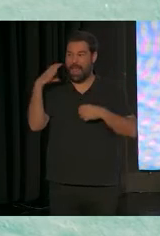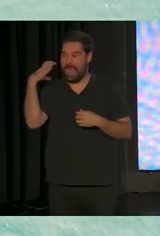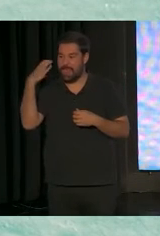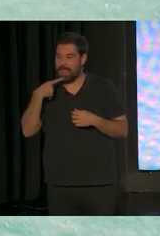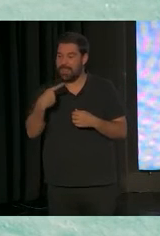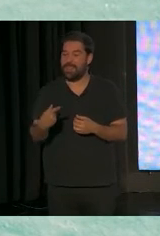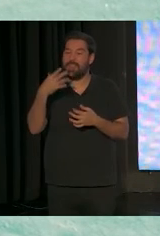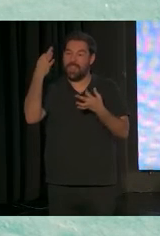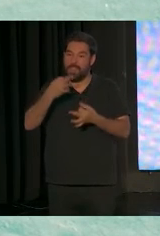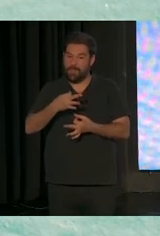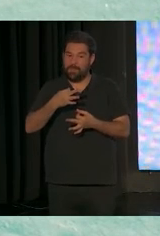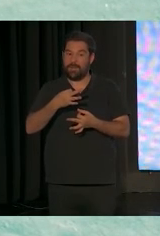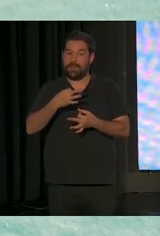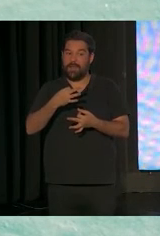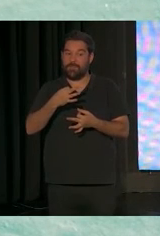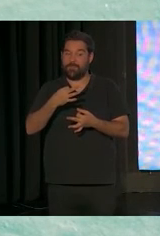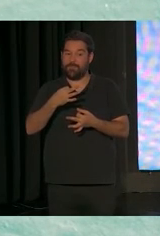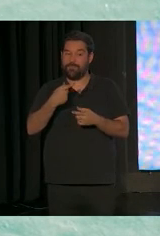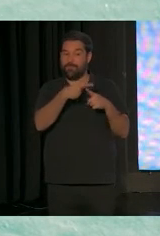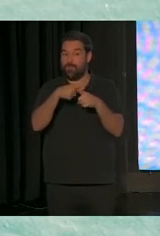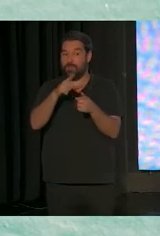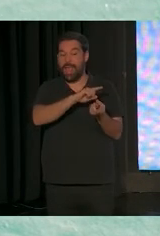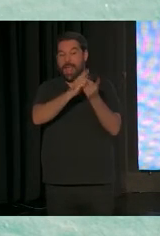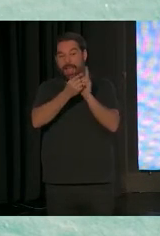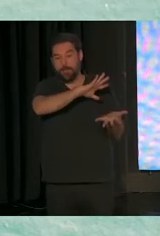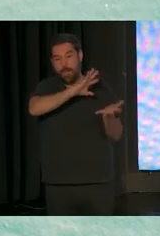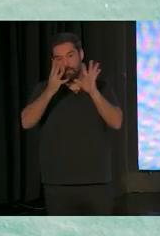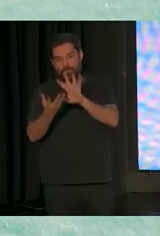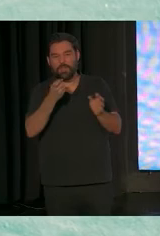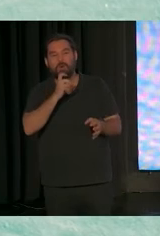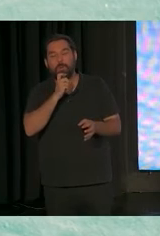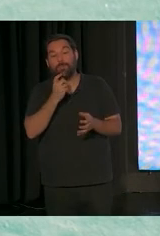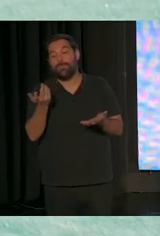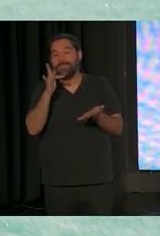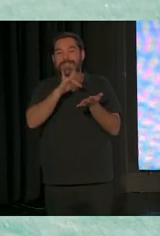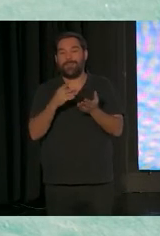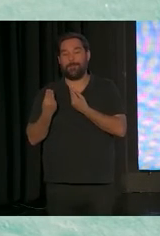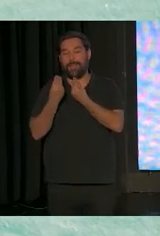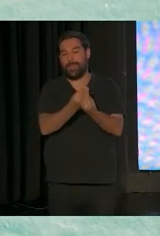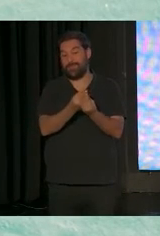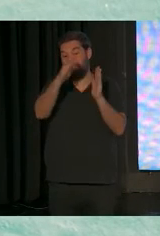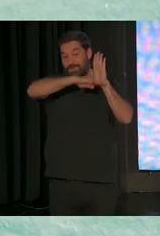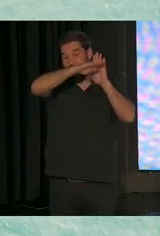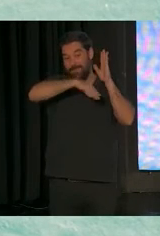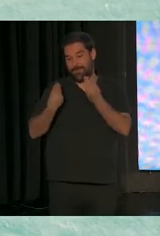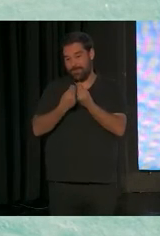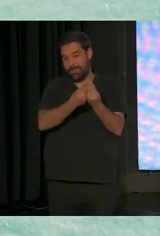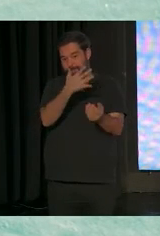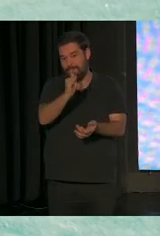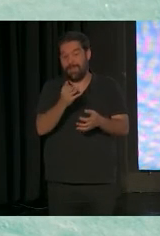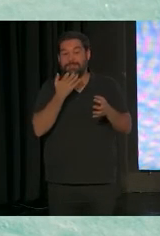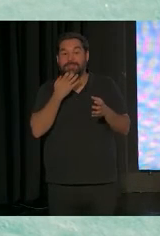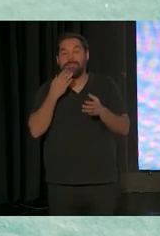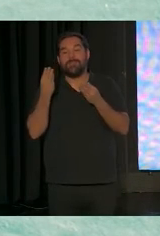realmente es cuando se transforman las cosas? Cuando nos acompañan, cuando tenemos un programa de acompañamiento. Si no es así,